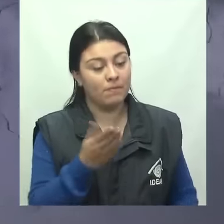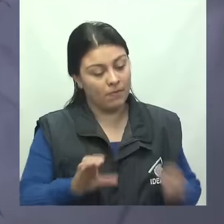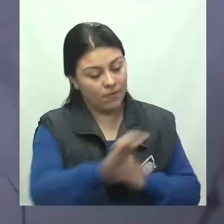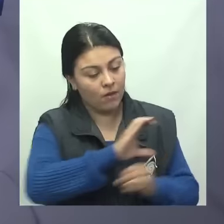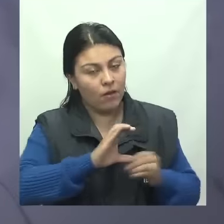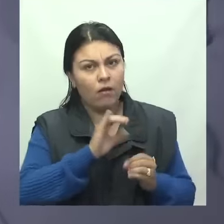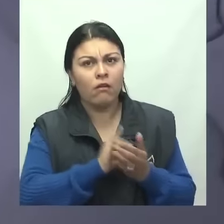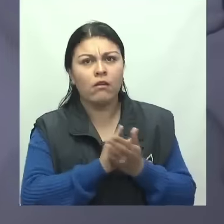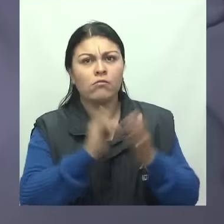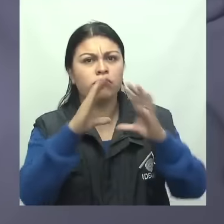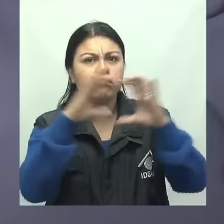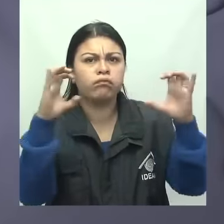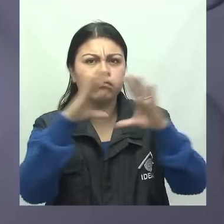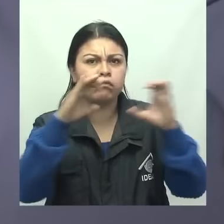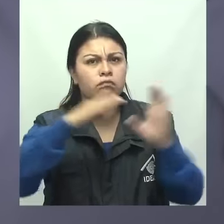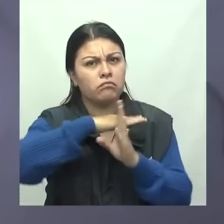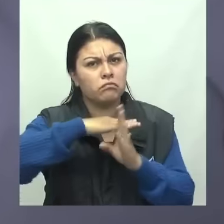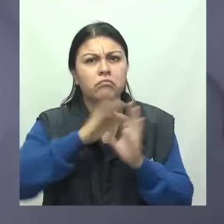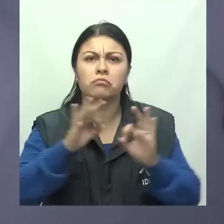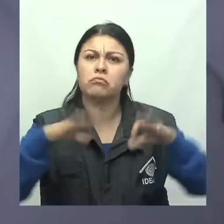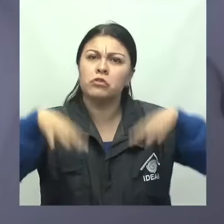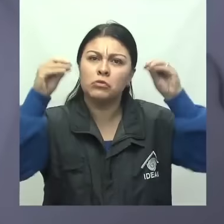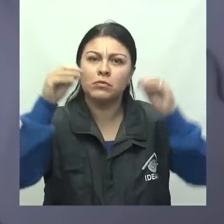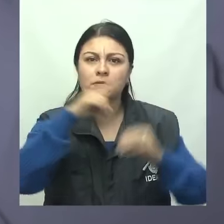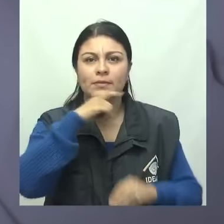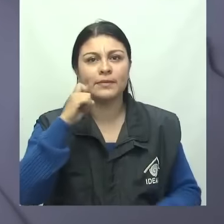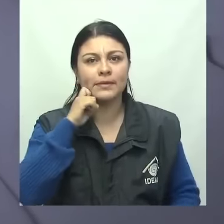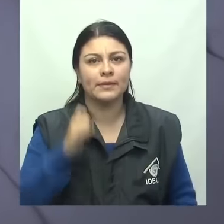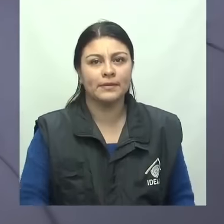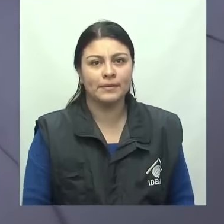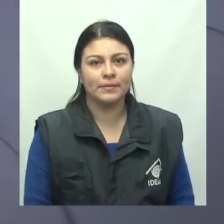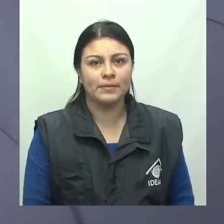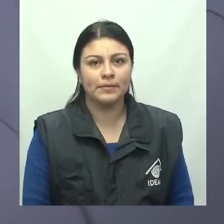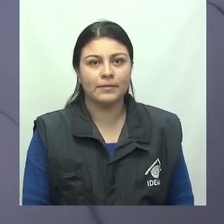La ciudad estará nublada parcialmente con tiempo seco.